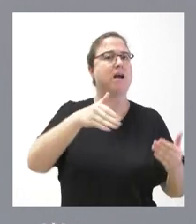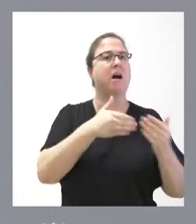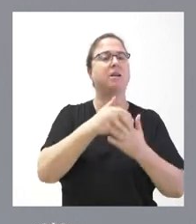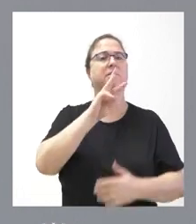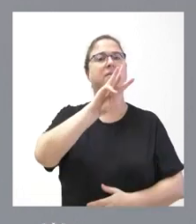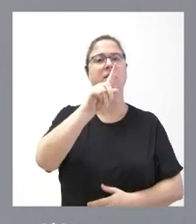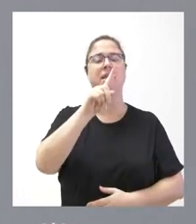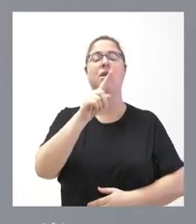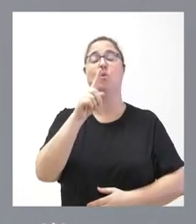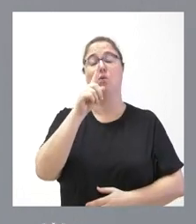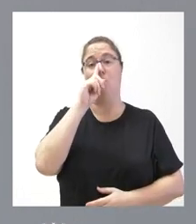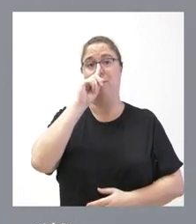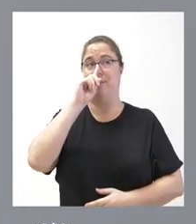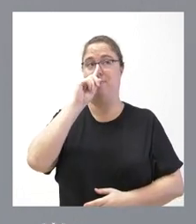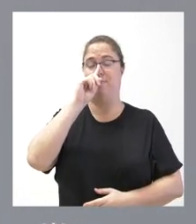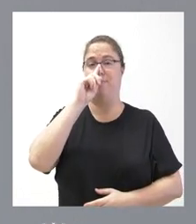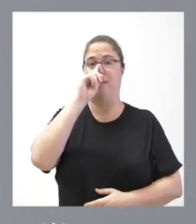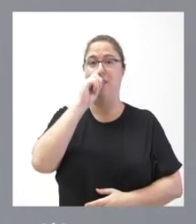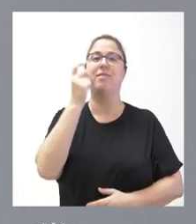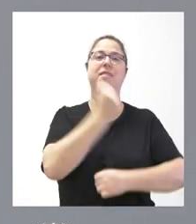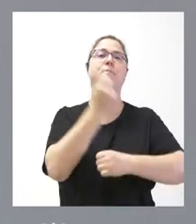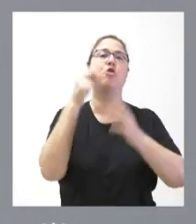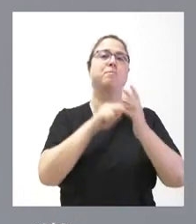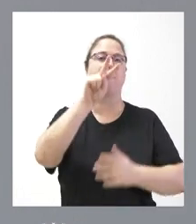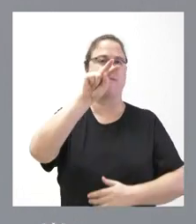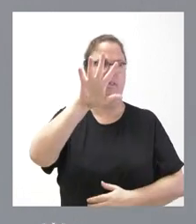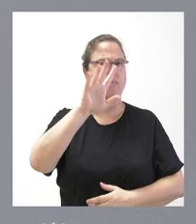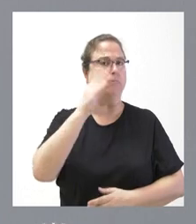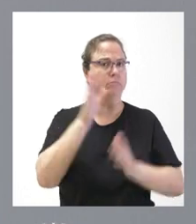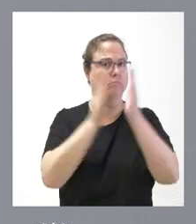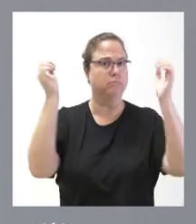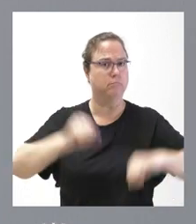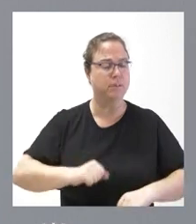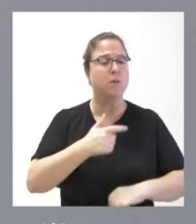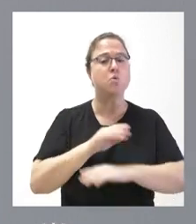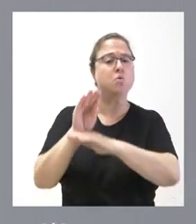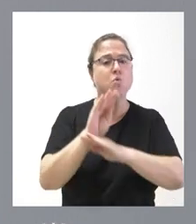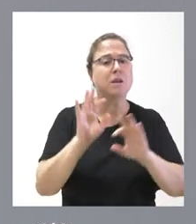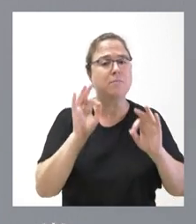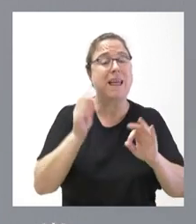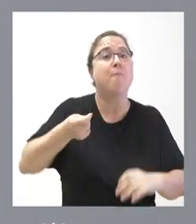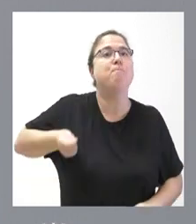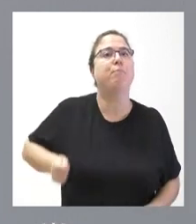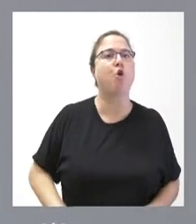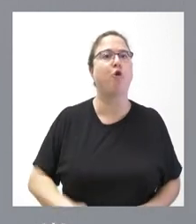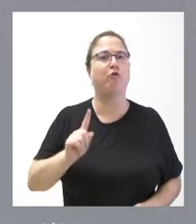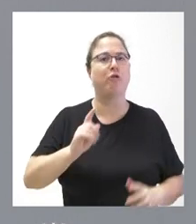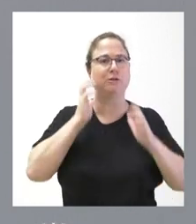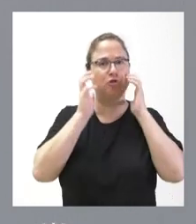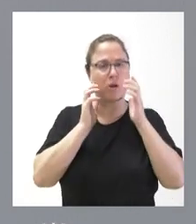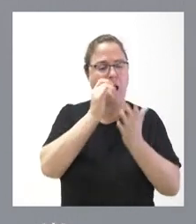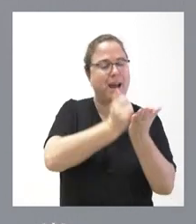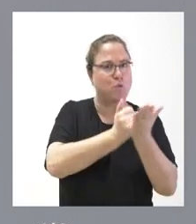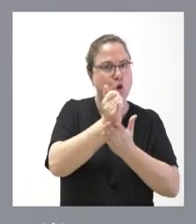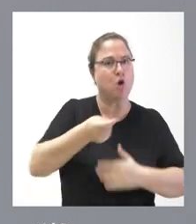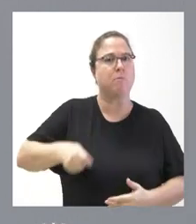Esto se ha aceptado. Nos dijeron que hubiera un tratamiento muy preferencial hacia los agricultores profesionales y esto lo hemos recogido.